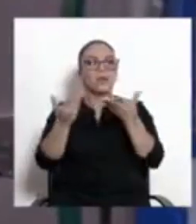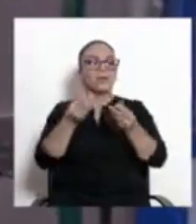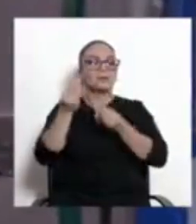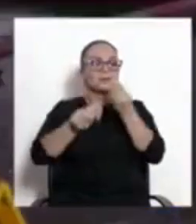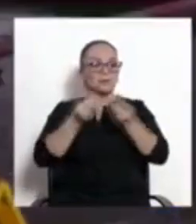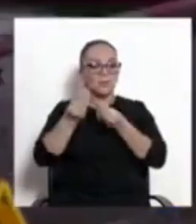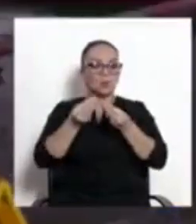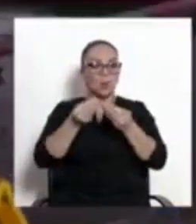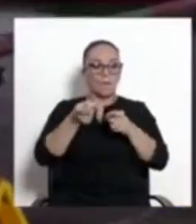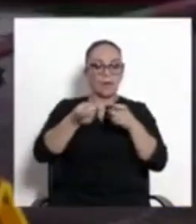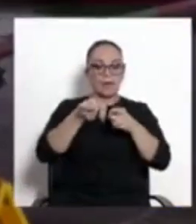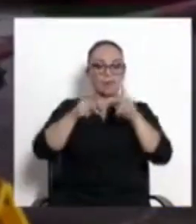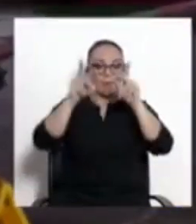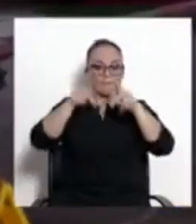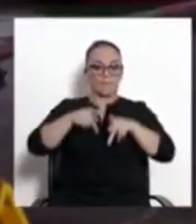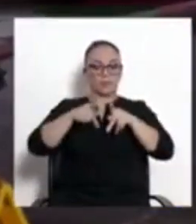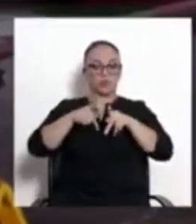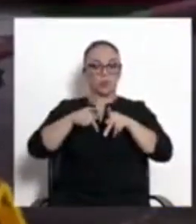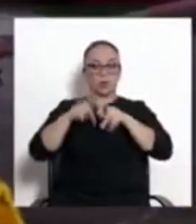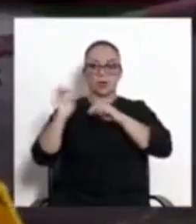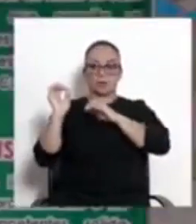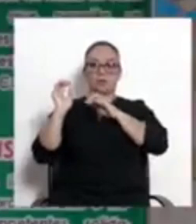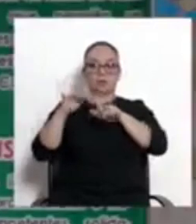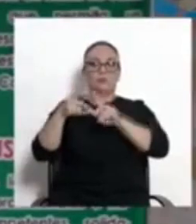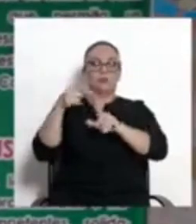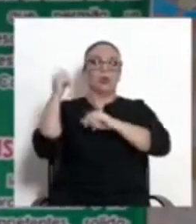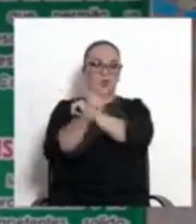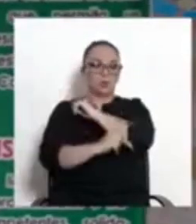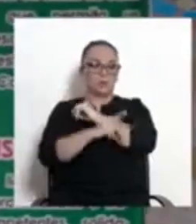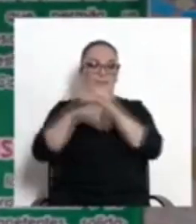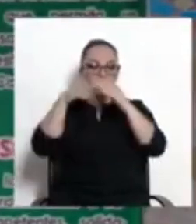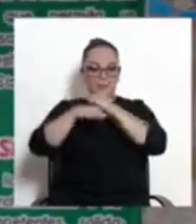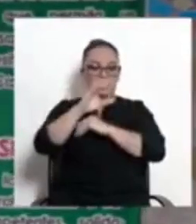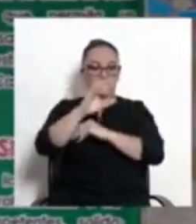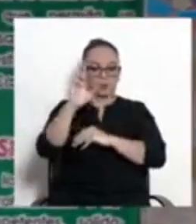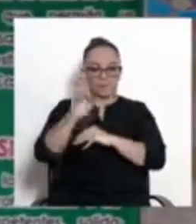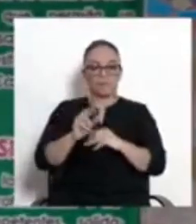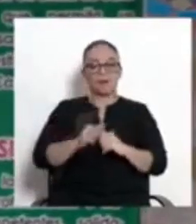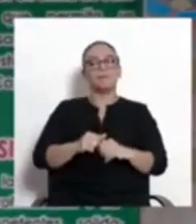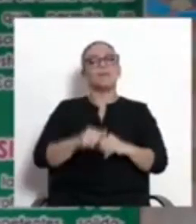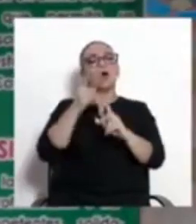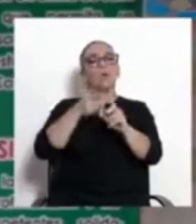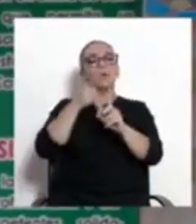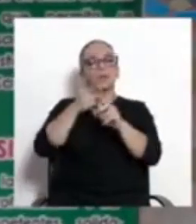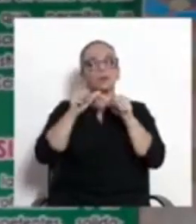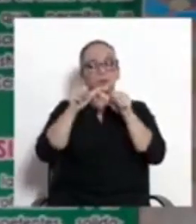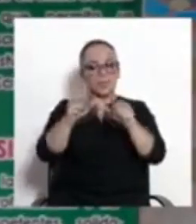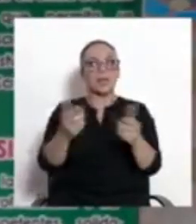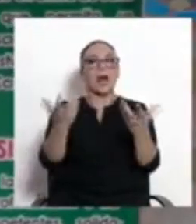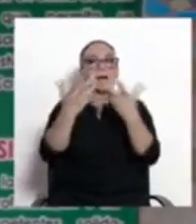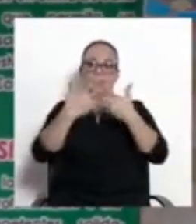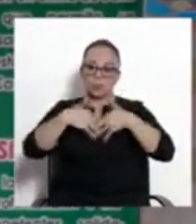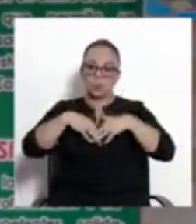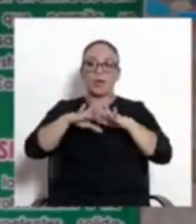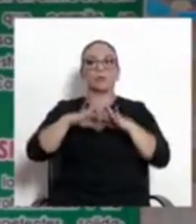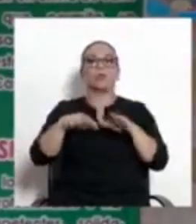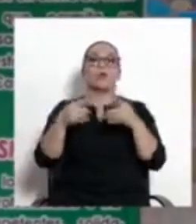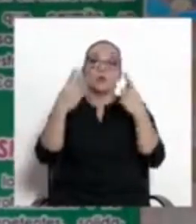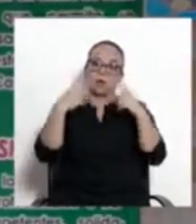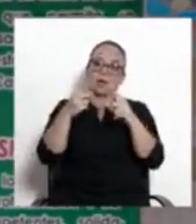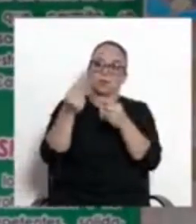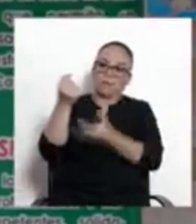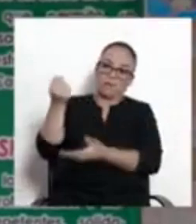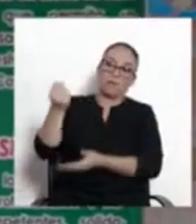haciendo de la población migrante en tránsito y con el fin de que podamos seguir articulando y obteniendo más fondos para